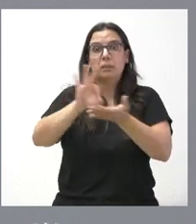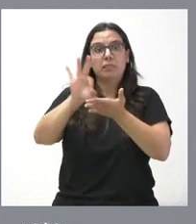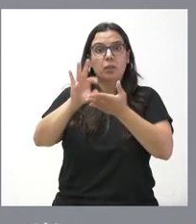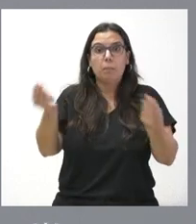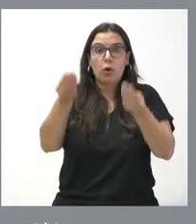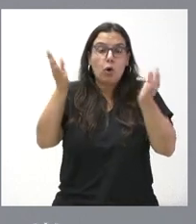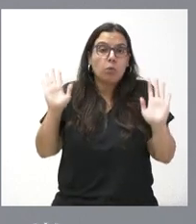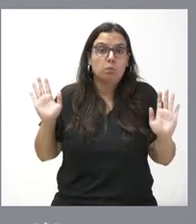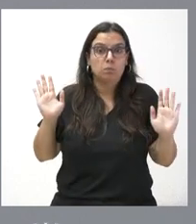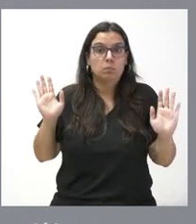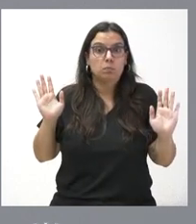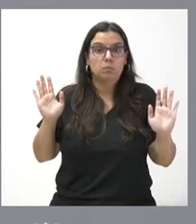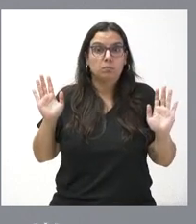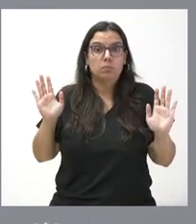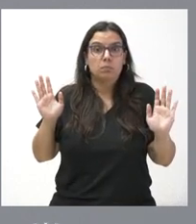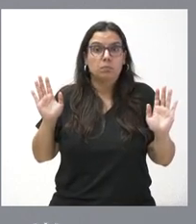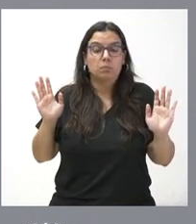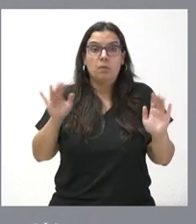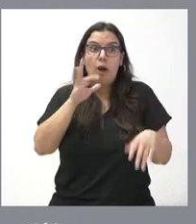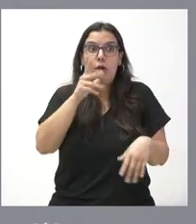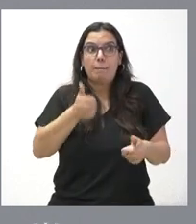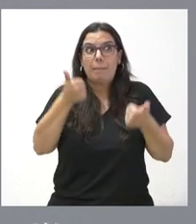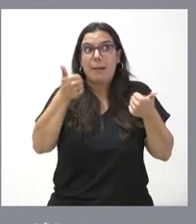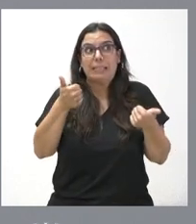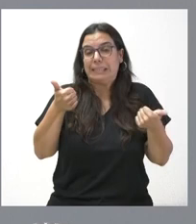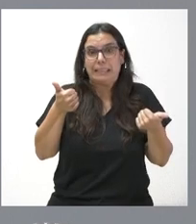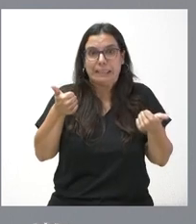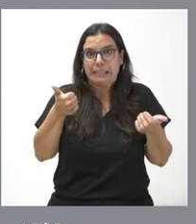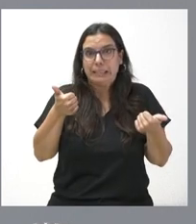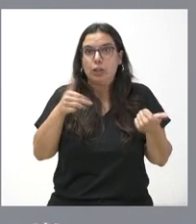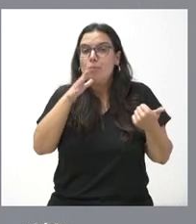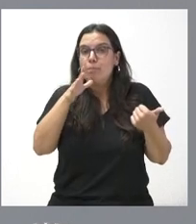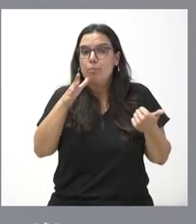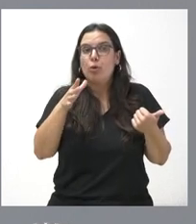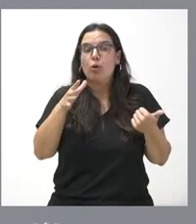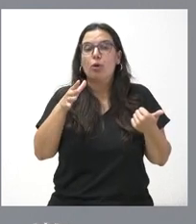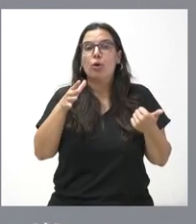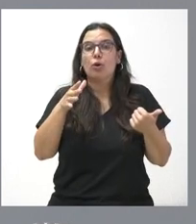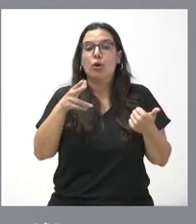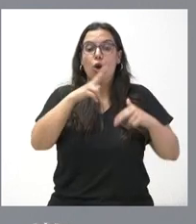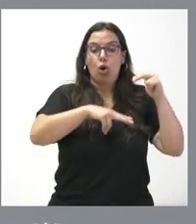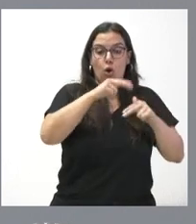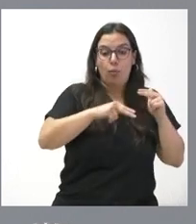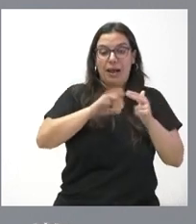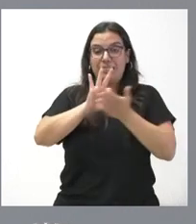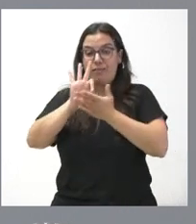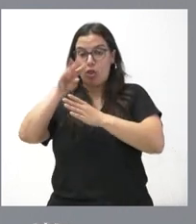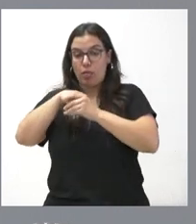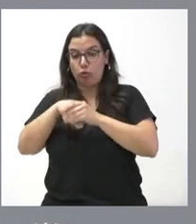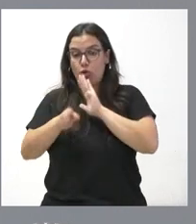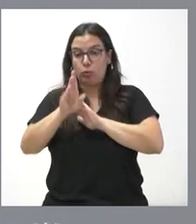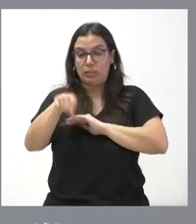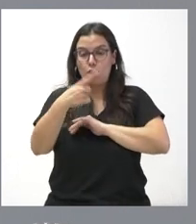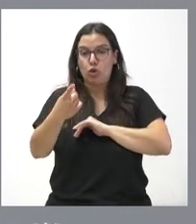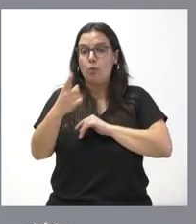Y ahora poco les puedo decir, porque a veces no tiene relación directa siempre la obra con los servicios a mantener, pero los